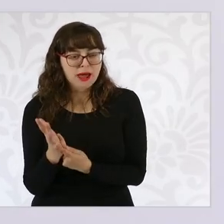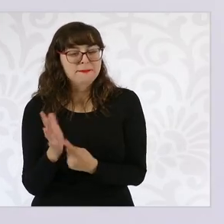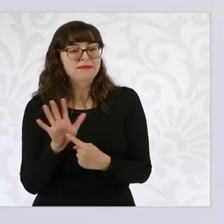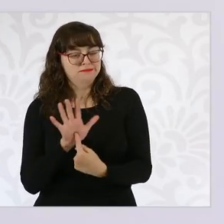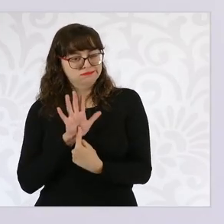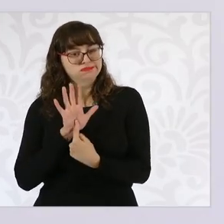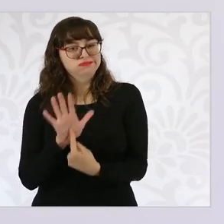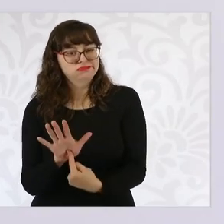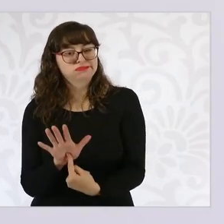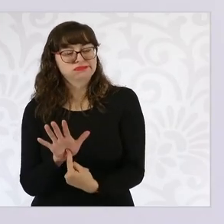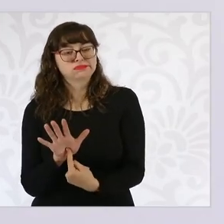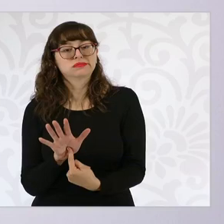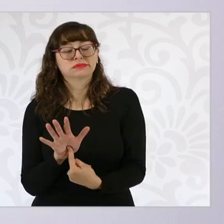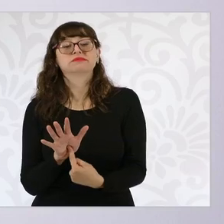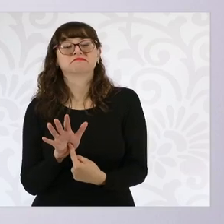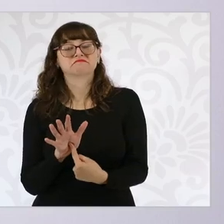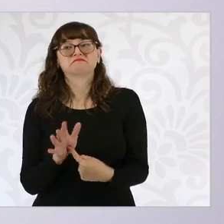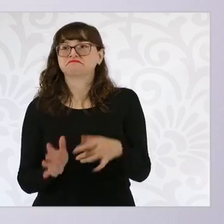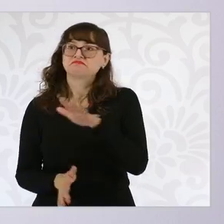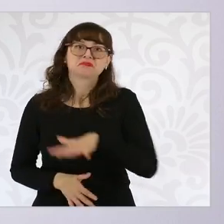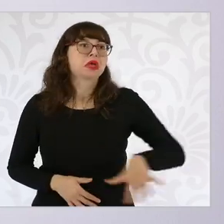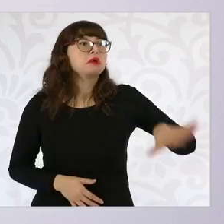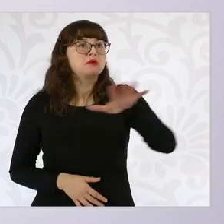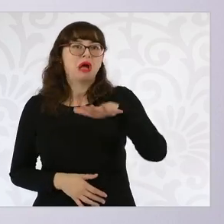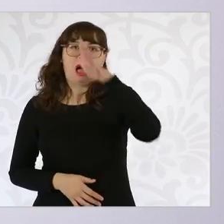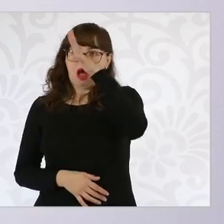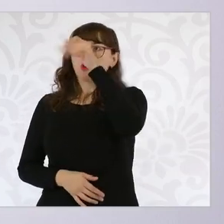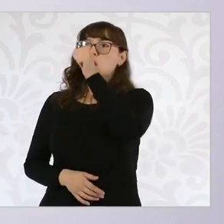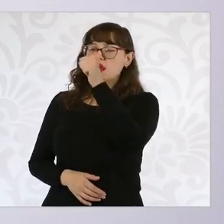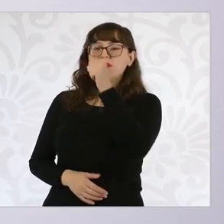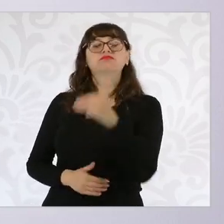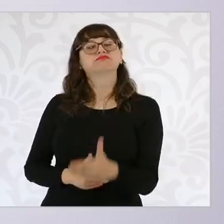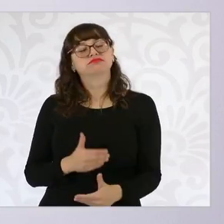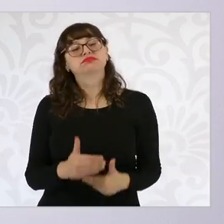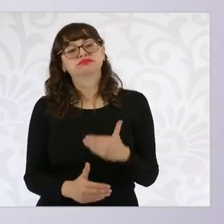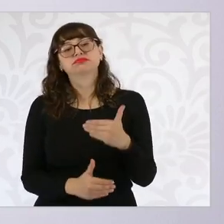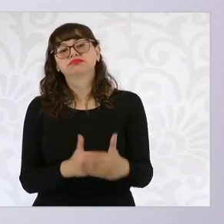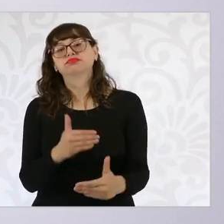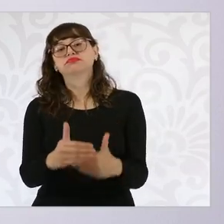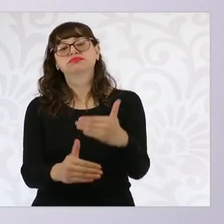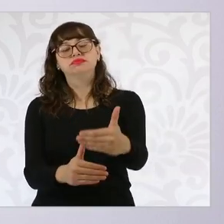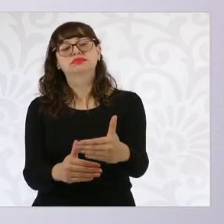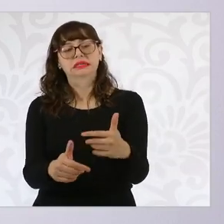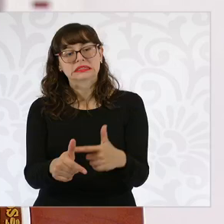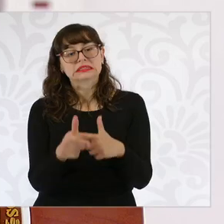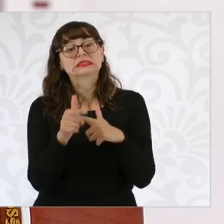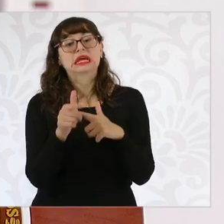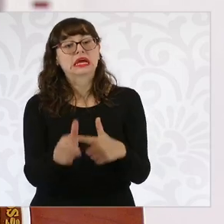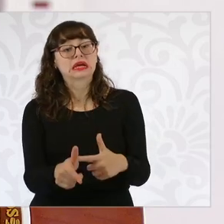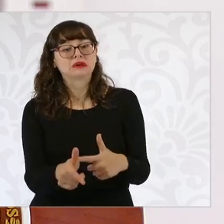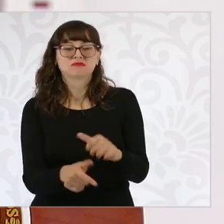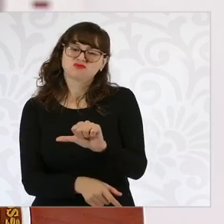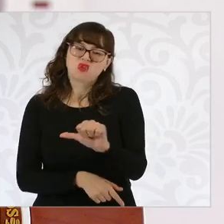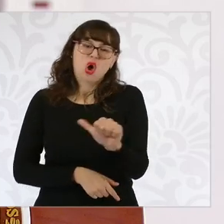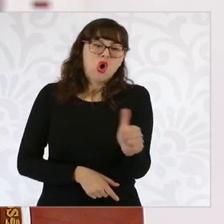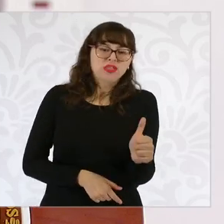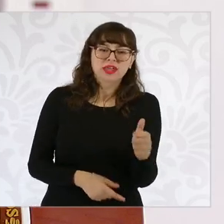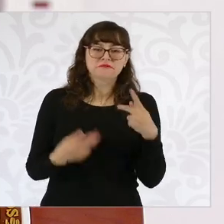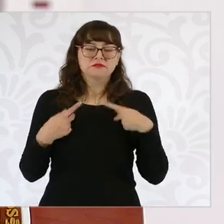acuerdo y que vamos a seguir avanzando con él. Y que hay quien no está de acuerdo,